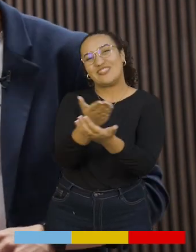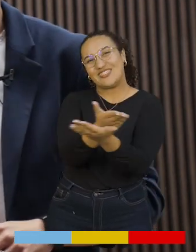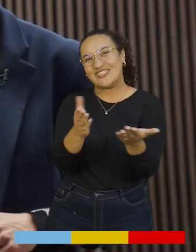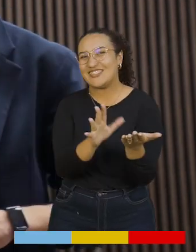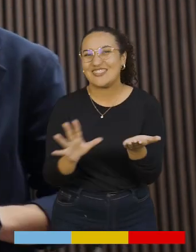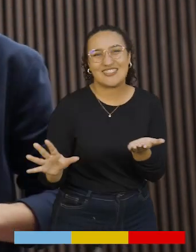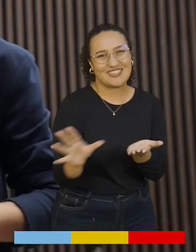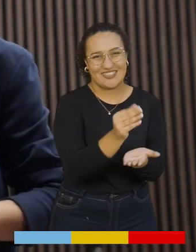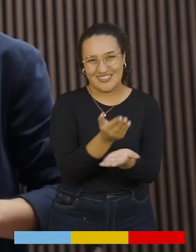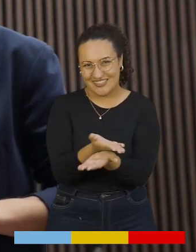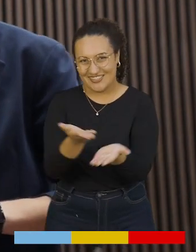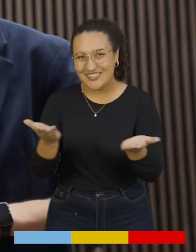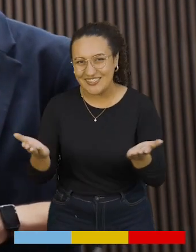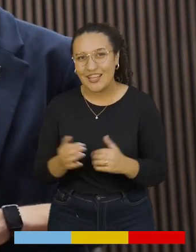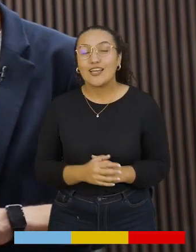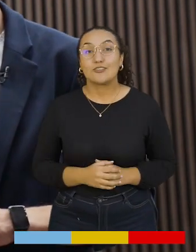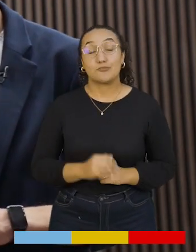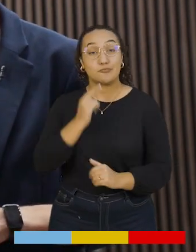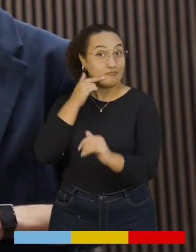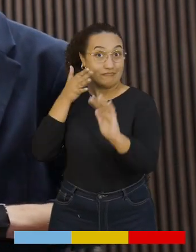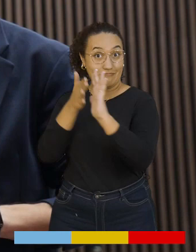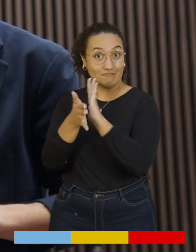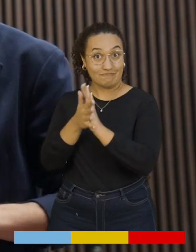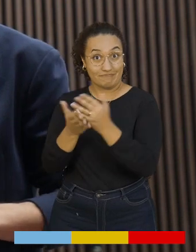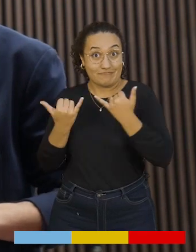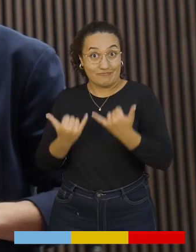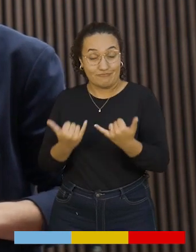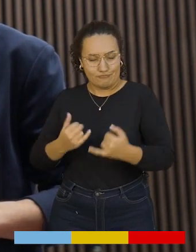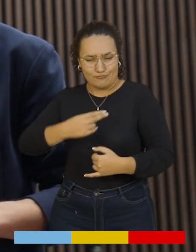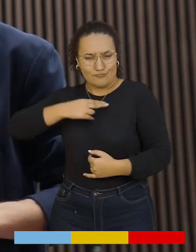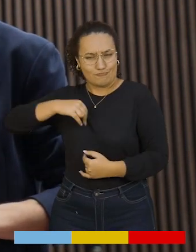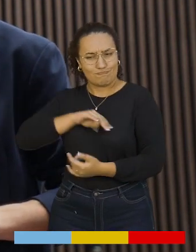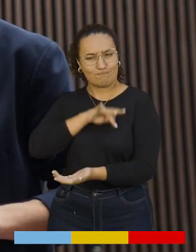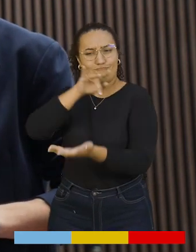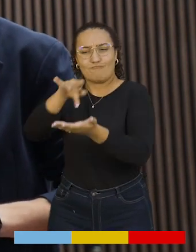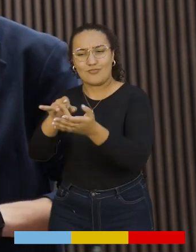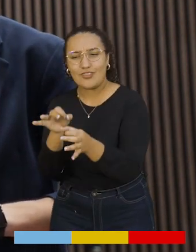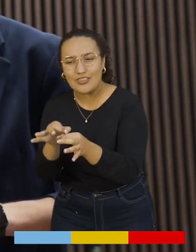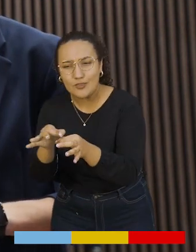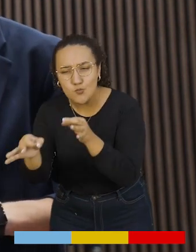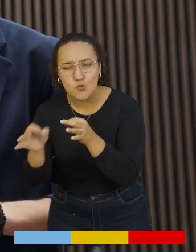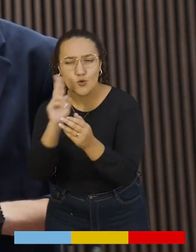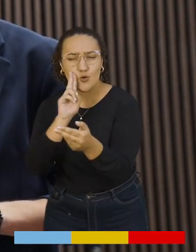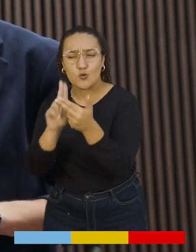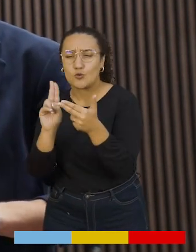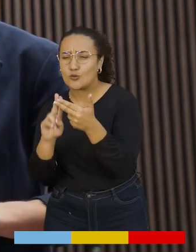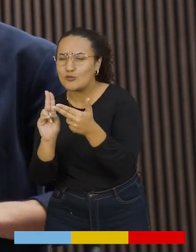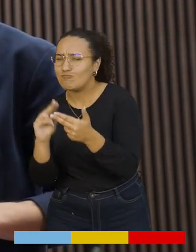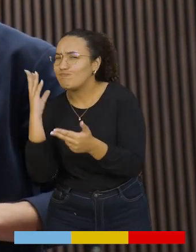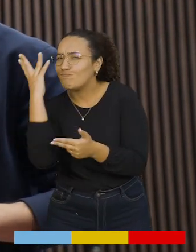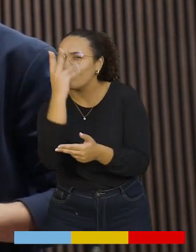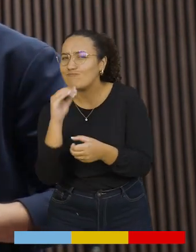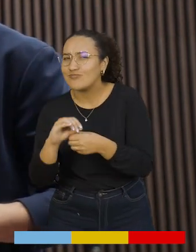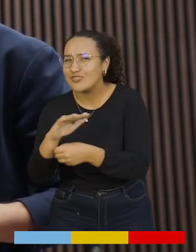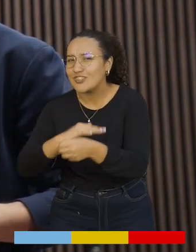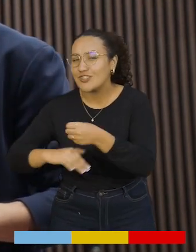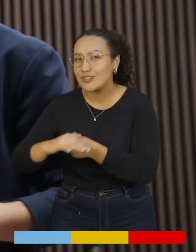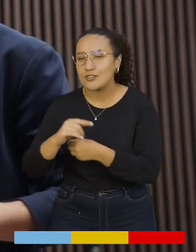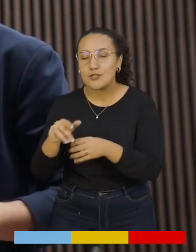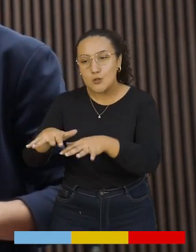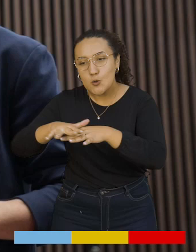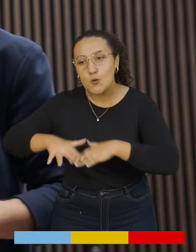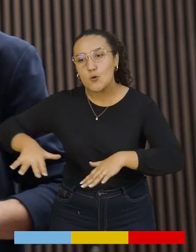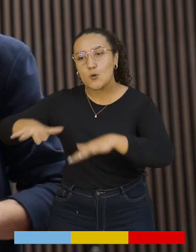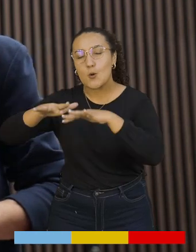televidentes. Les cuento que en esta oportunidad nos fuimos a conocer otro rinconcito de nuestro departamento. Esta vez nos